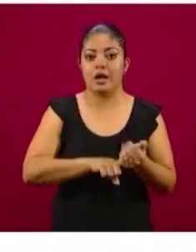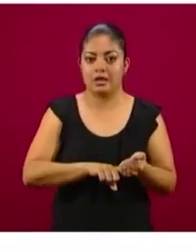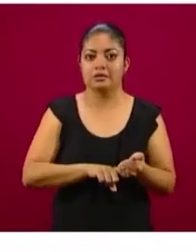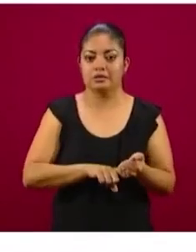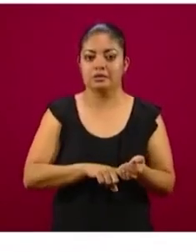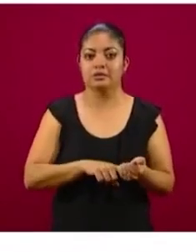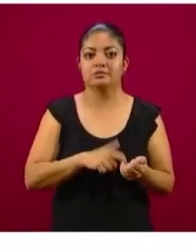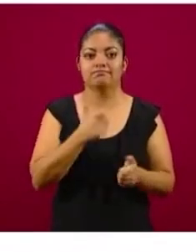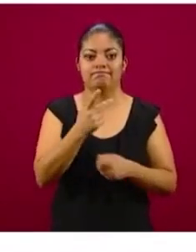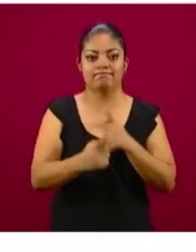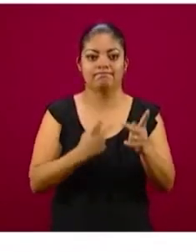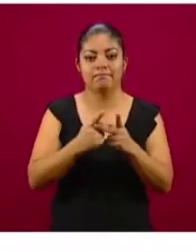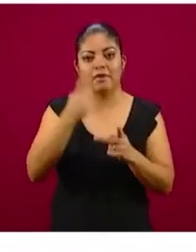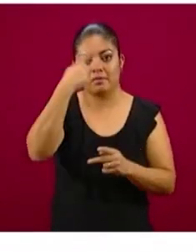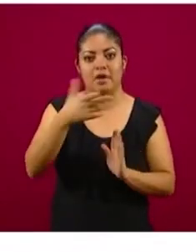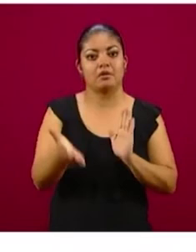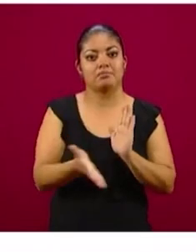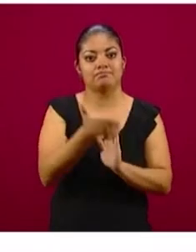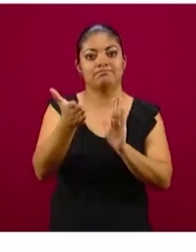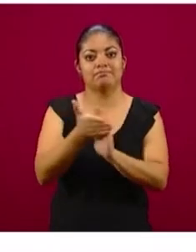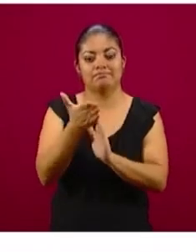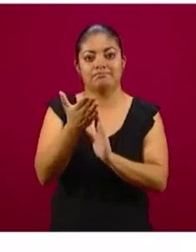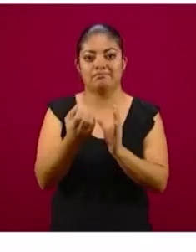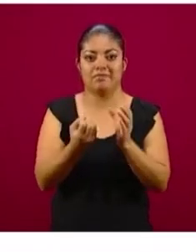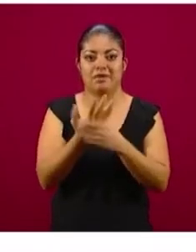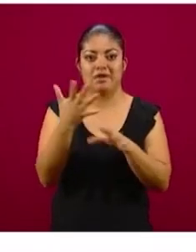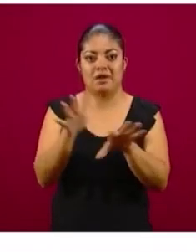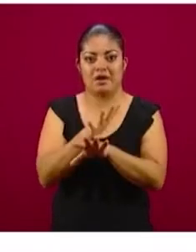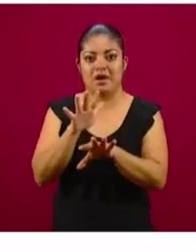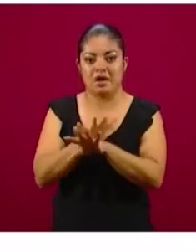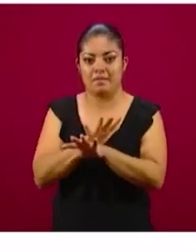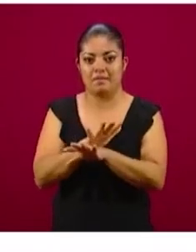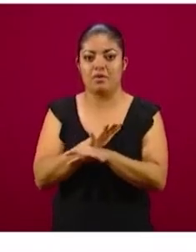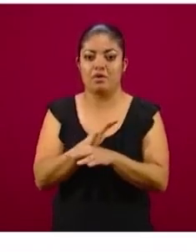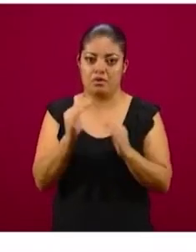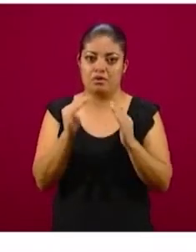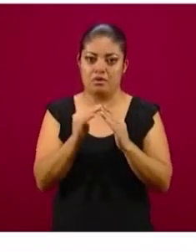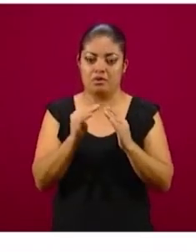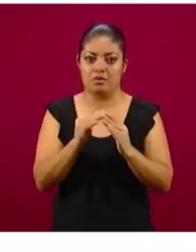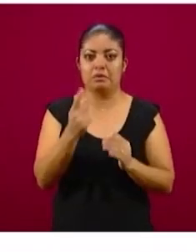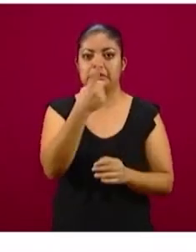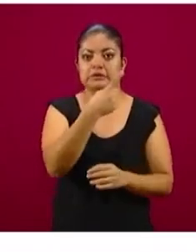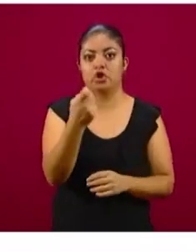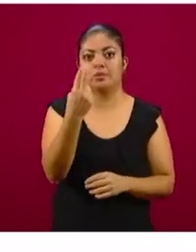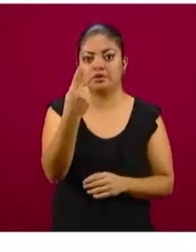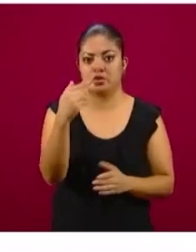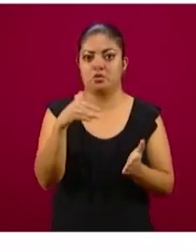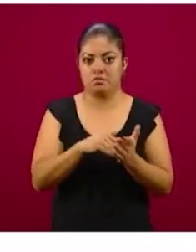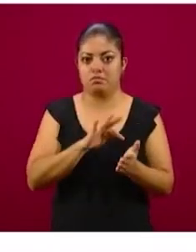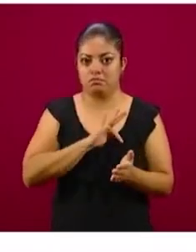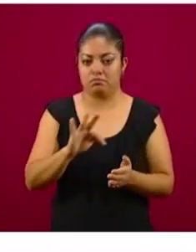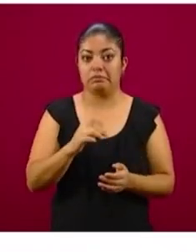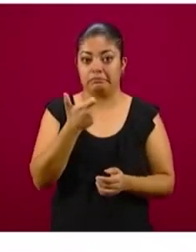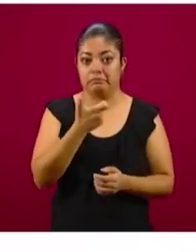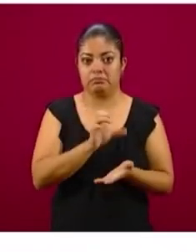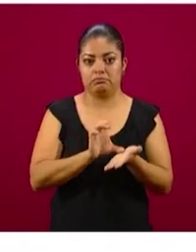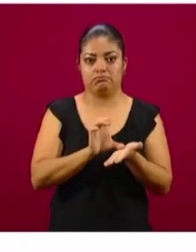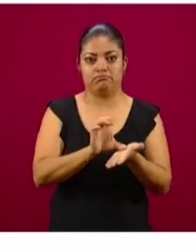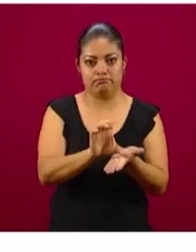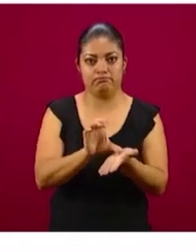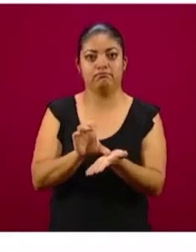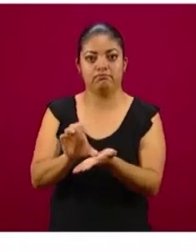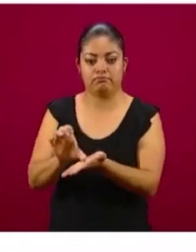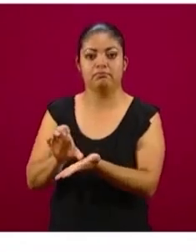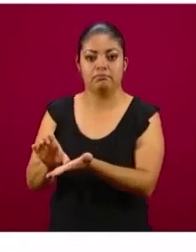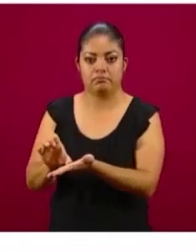mejora de vivienda, que va a ser de hasta 125 mil pesos por familia, es un crédito que se entrega directo y va a ser